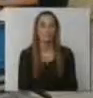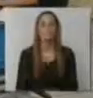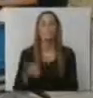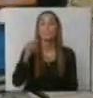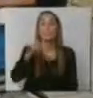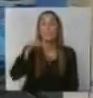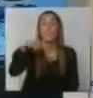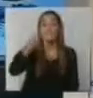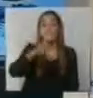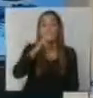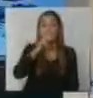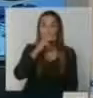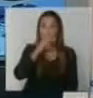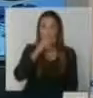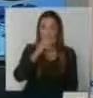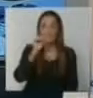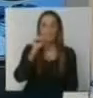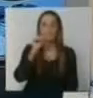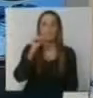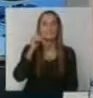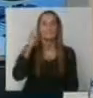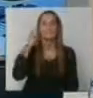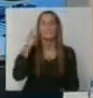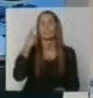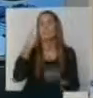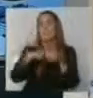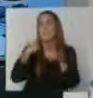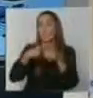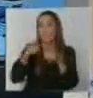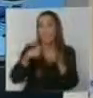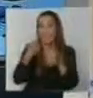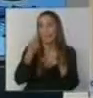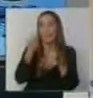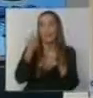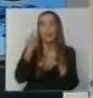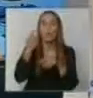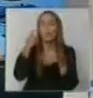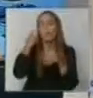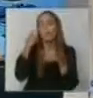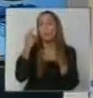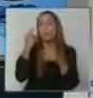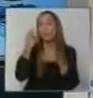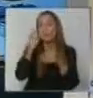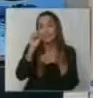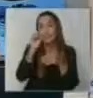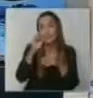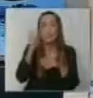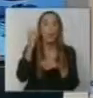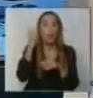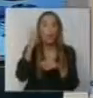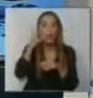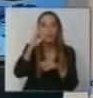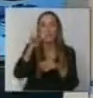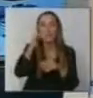el mundo desde el año 2007 en Argentina. Vida Silvestre convoca a todas las ciudades de la República desde el